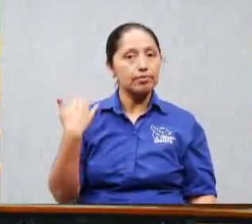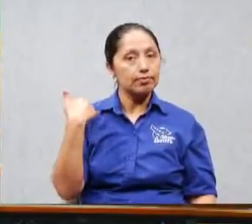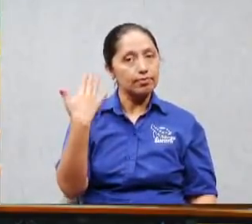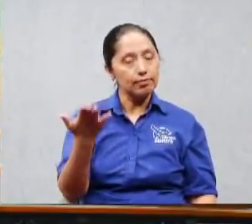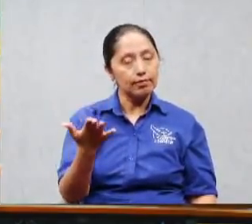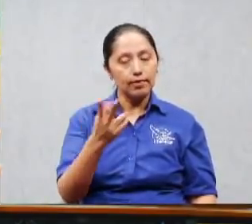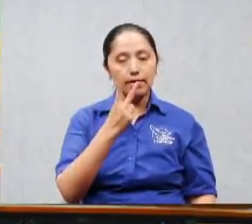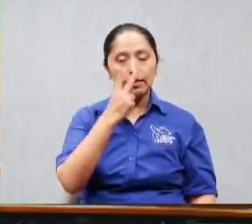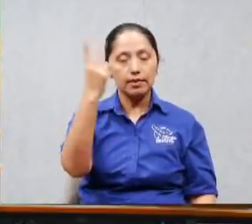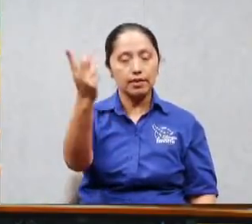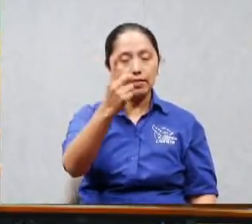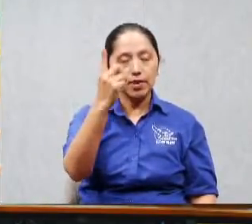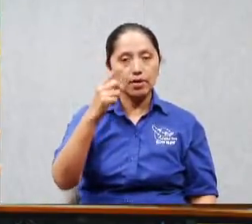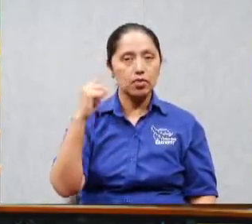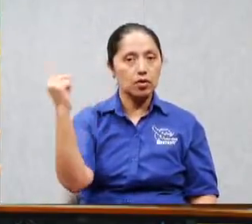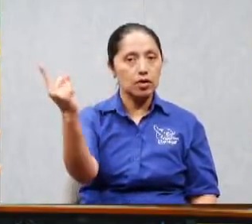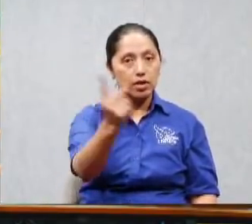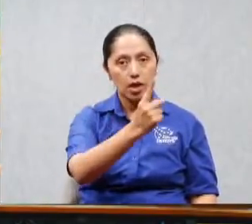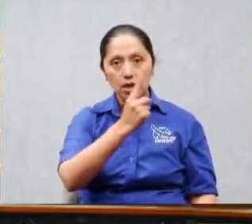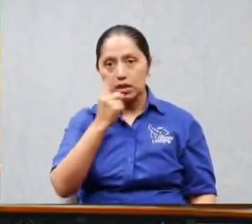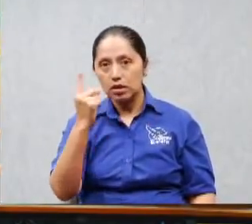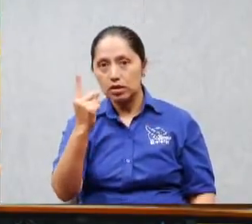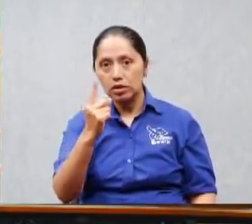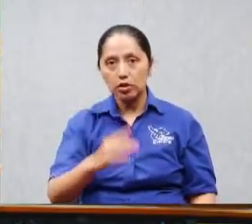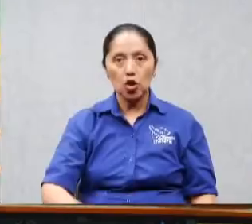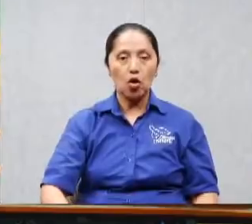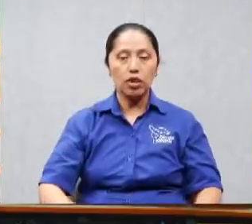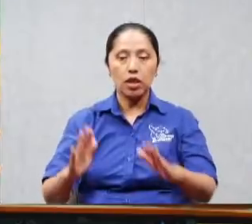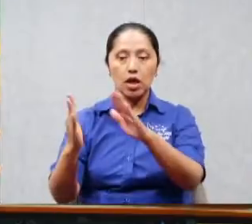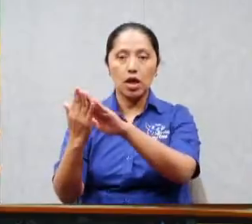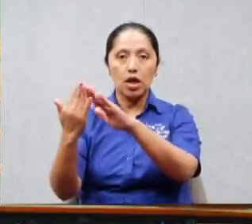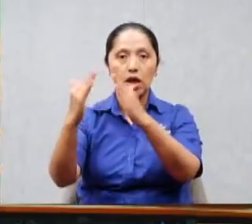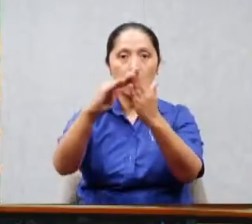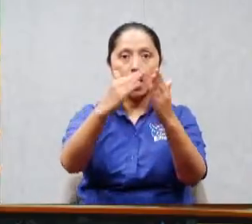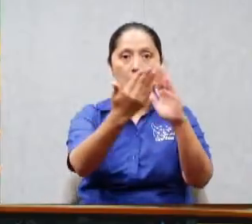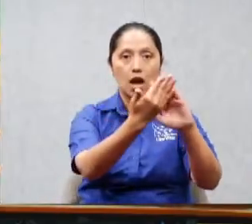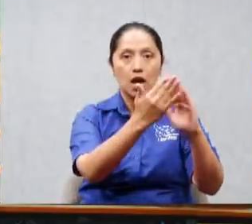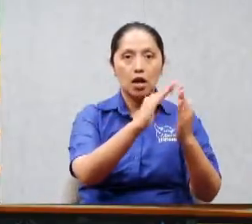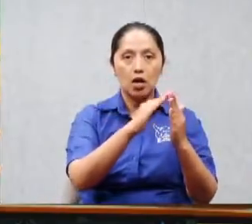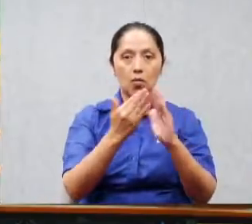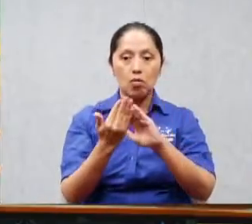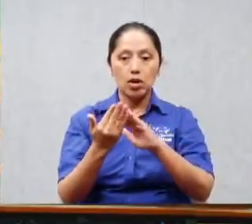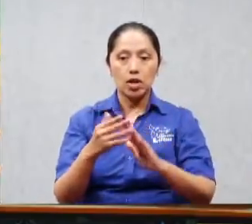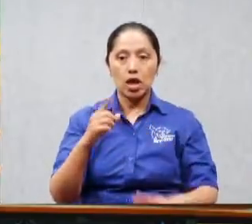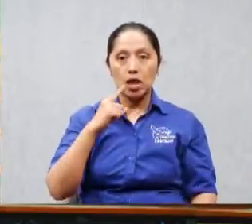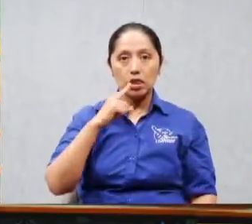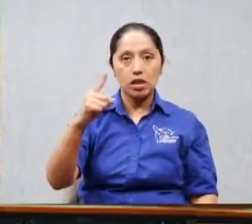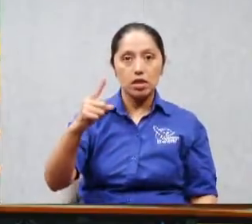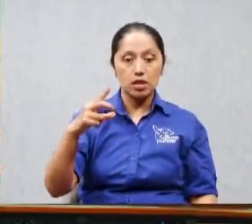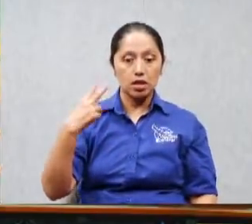mi comunidad Estados Unidos dicen que nosotros estamos caídos porque no celebramos la Navidad